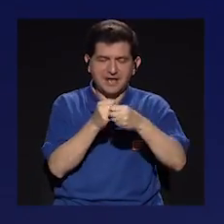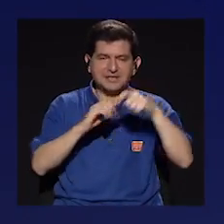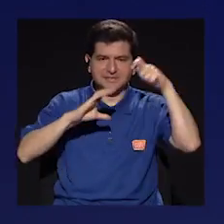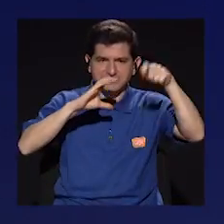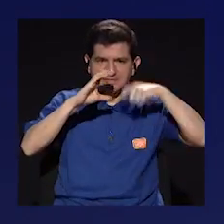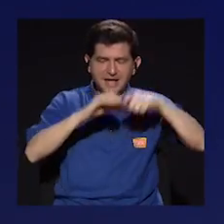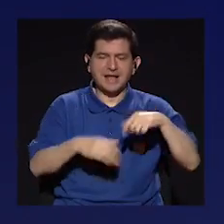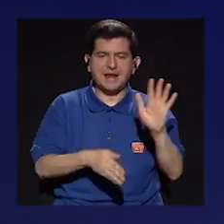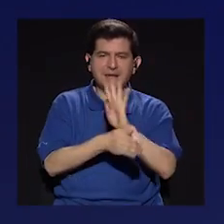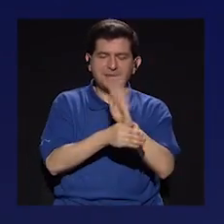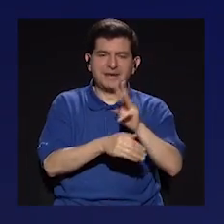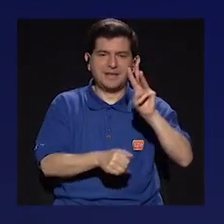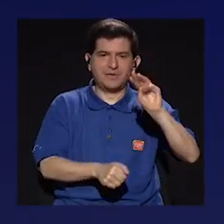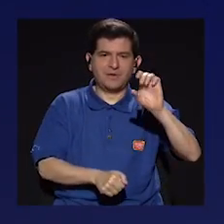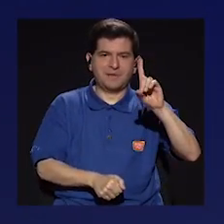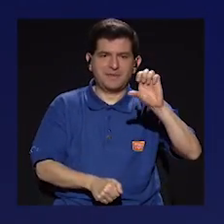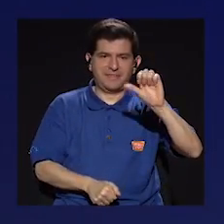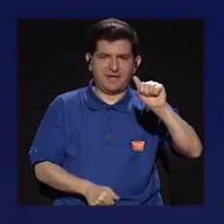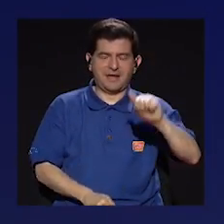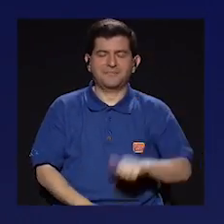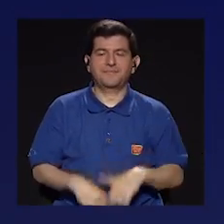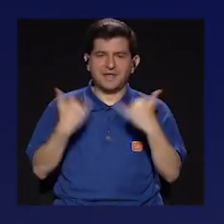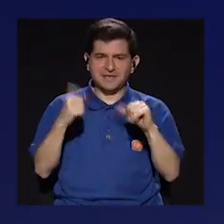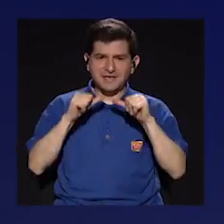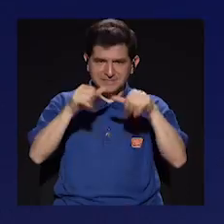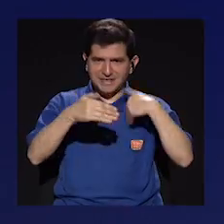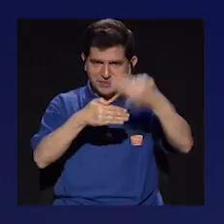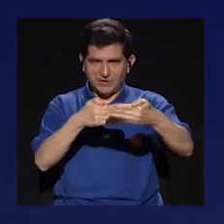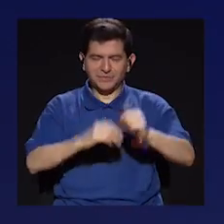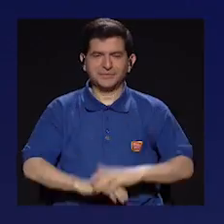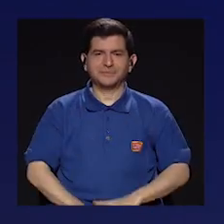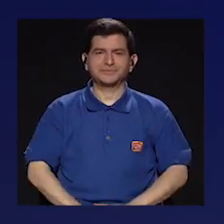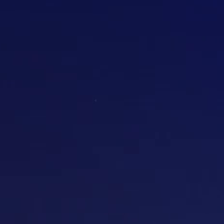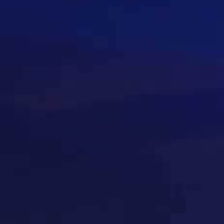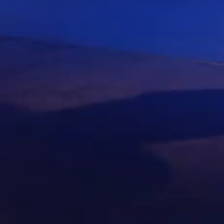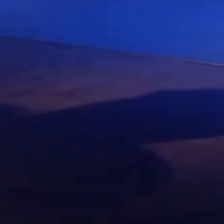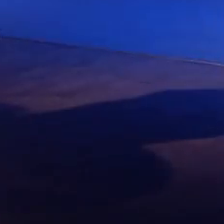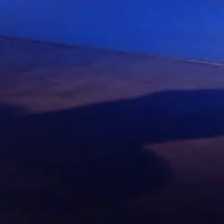costarricenses de su película Medea. Ya casi regresamos.